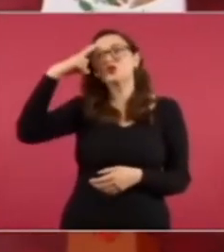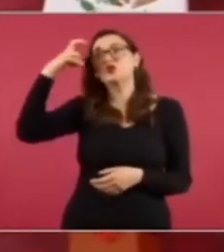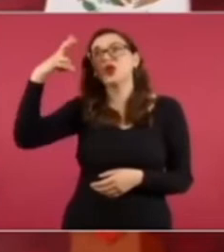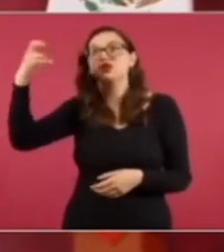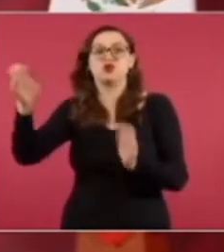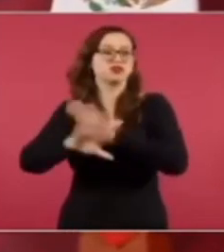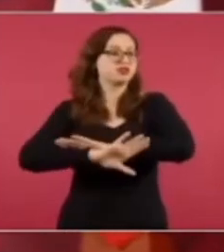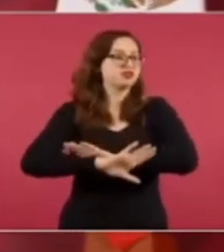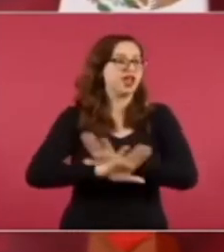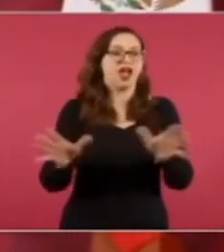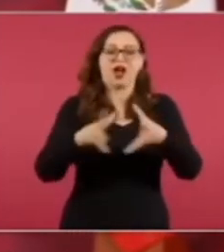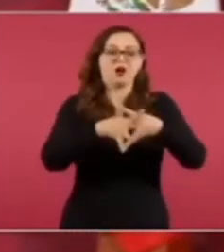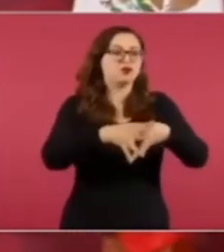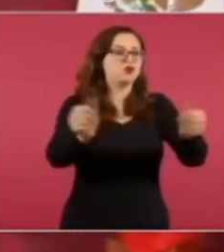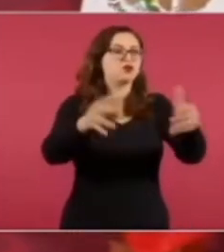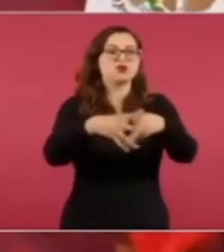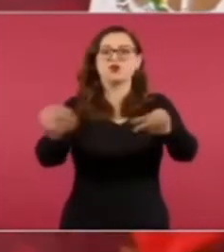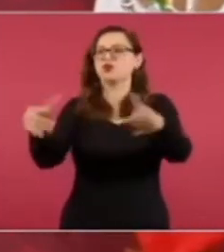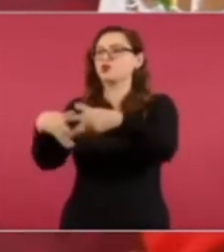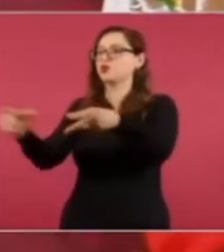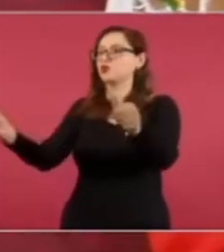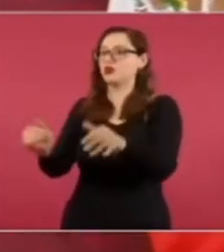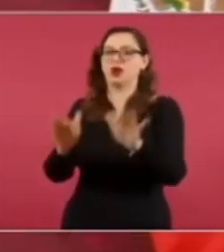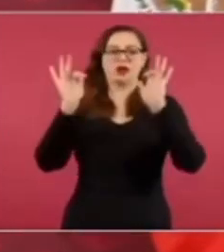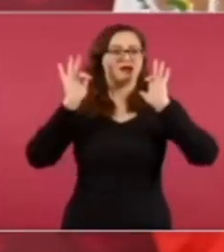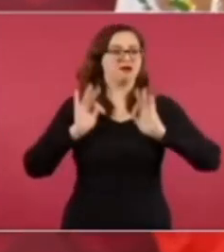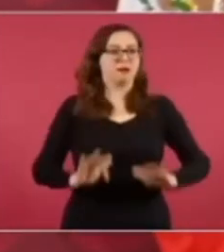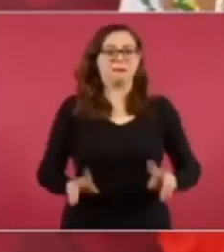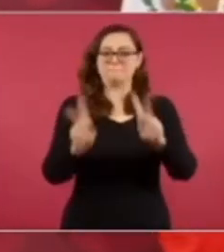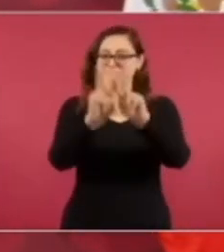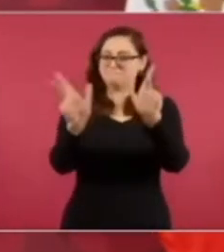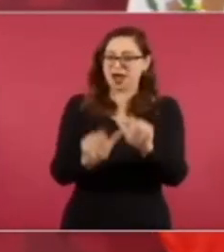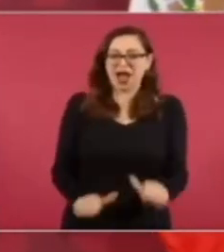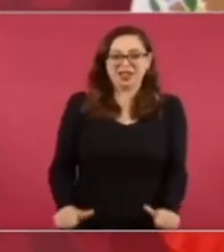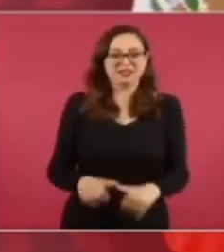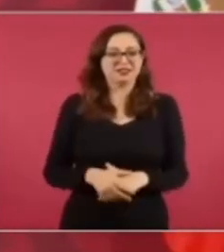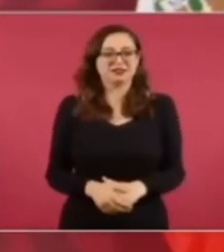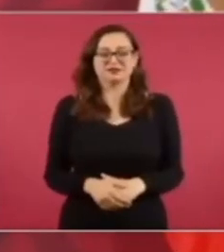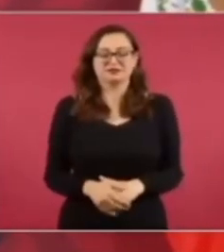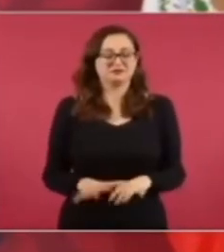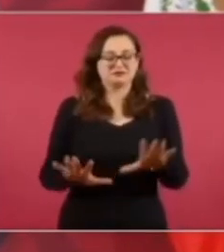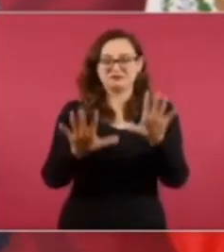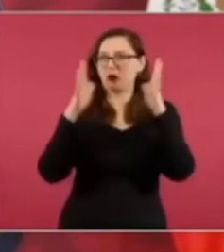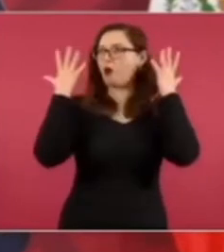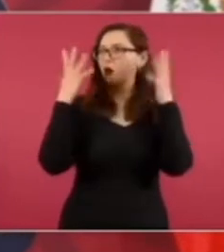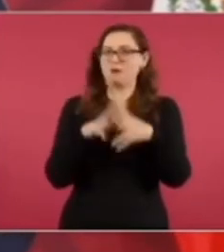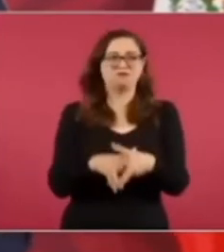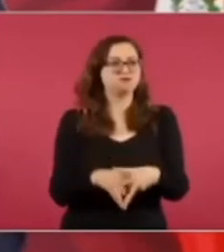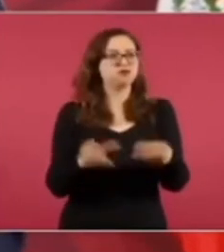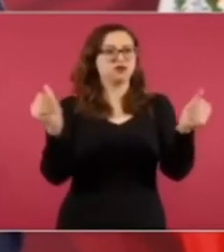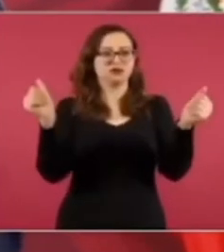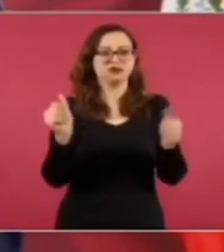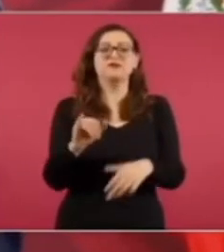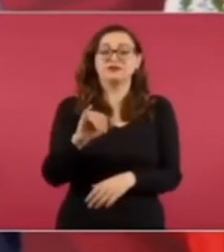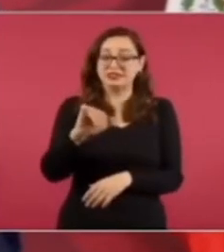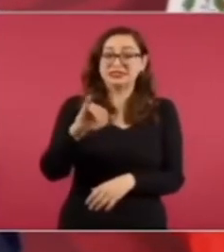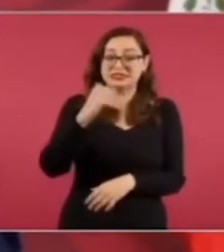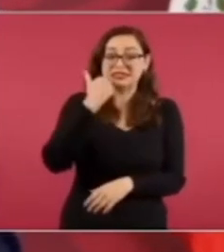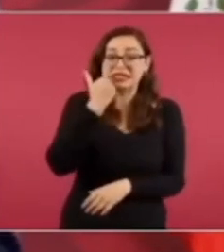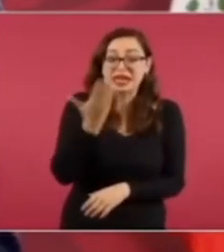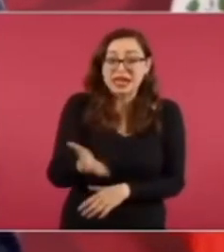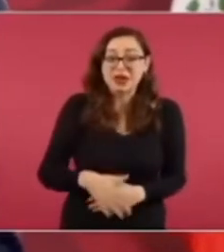hechos tan lamentables como los de ayer, pero es fruto